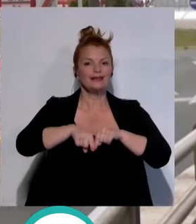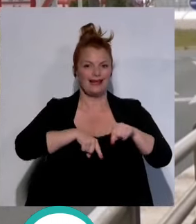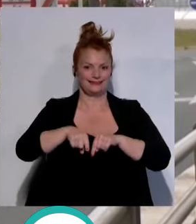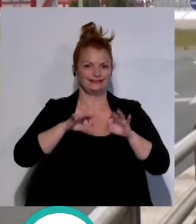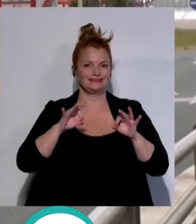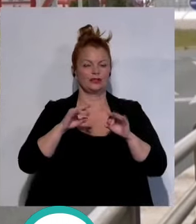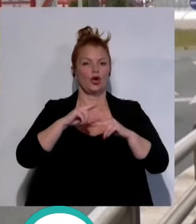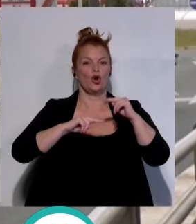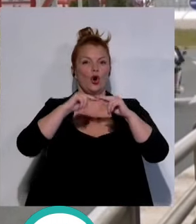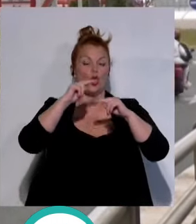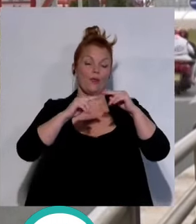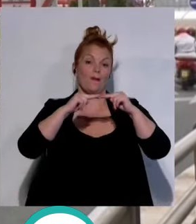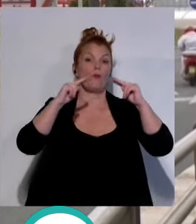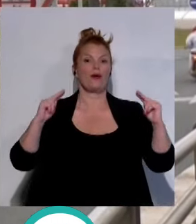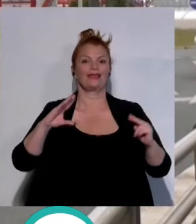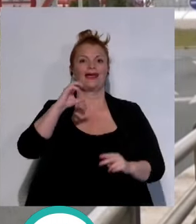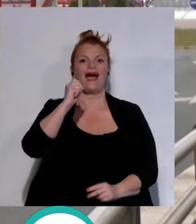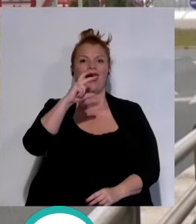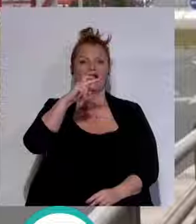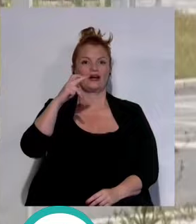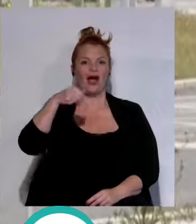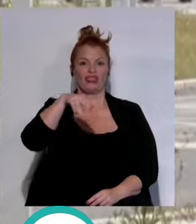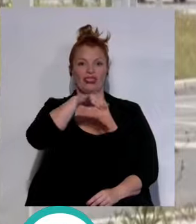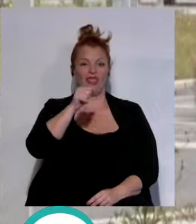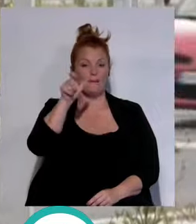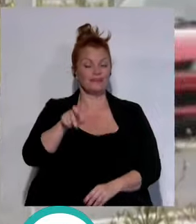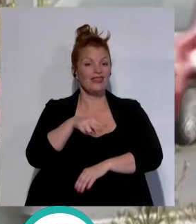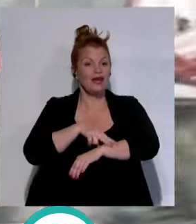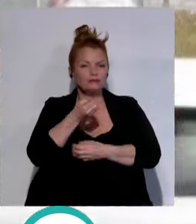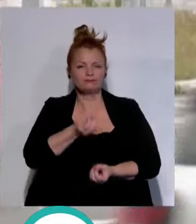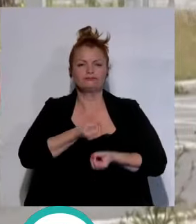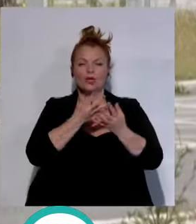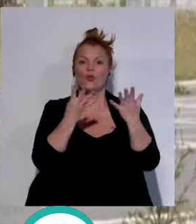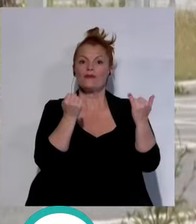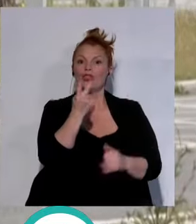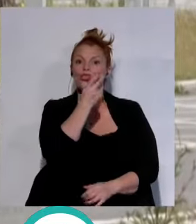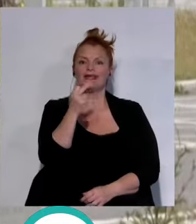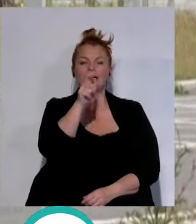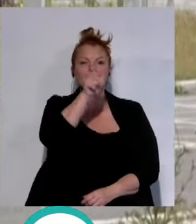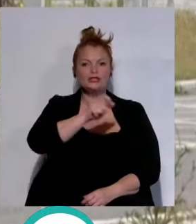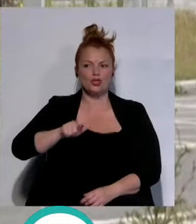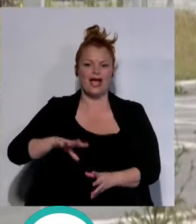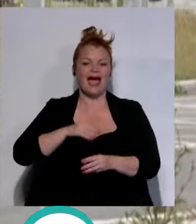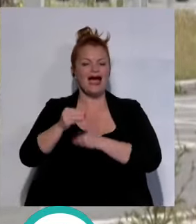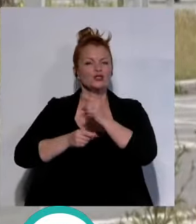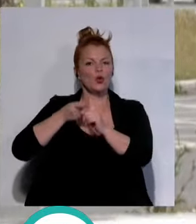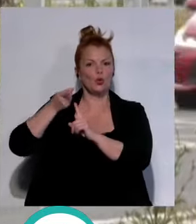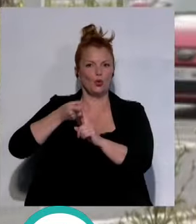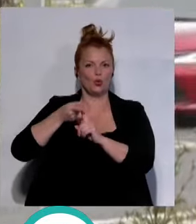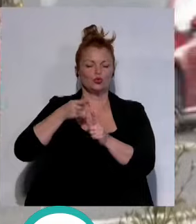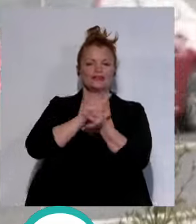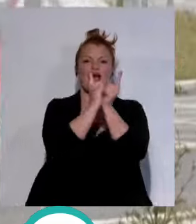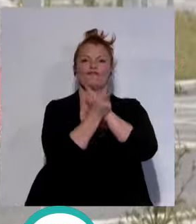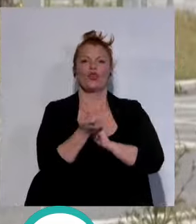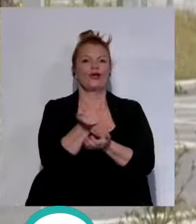con motivo de la obra del puente Carranza en concreto la delegada ha destacado que 9.200 personas han hecho uso del transbordo